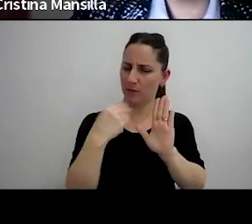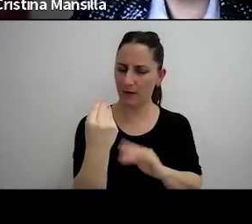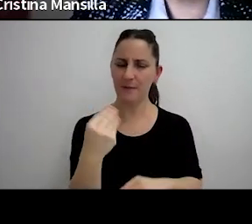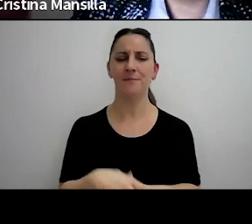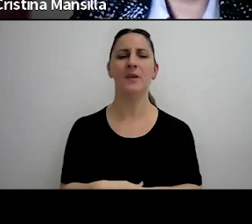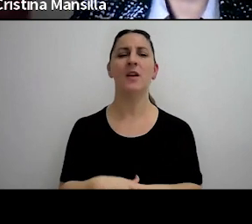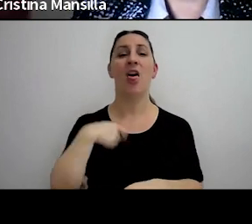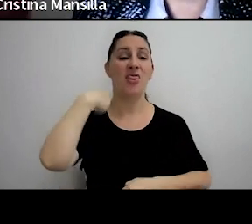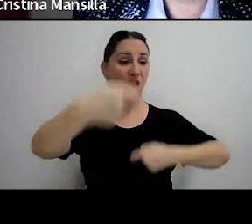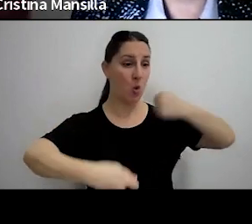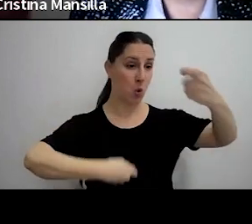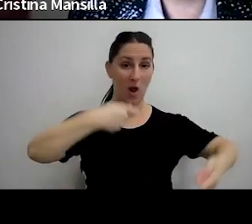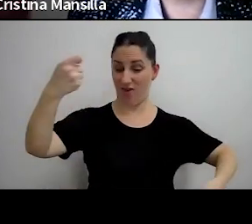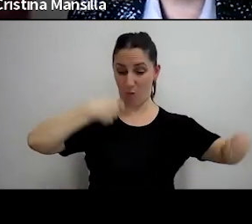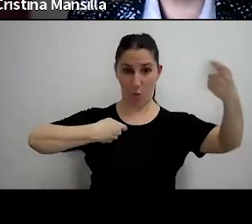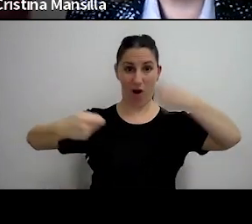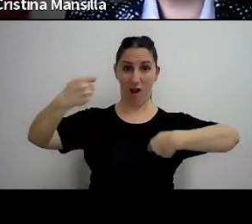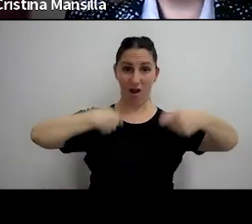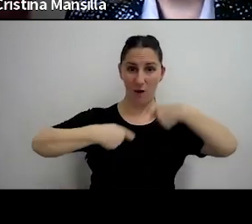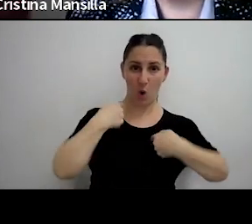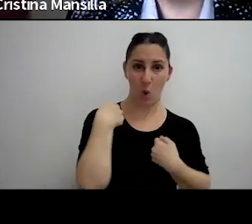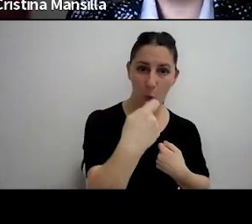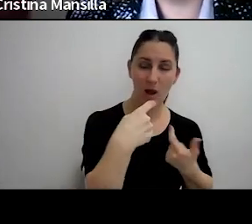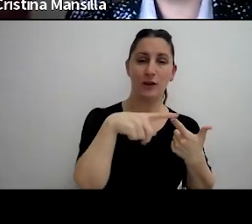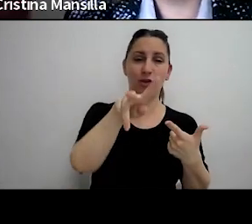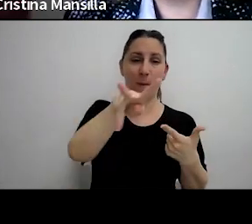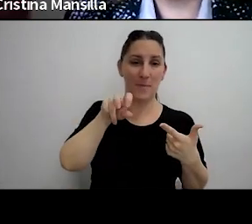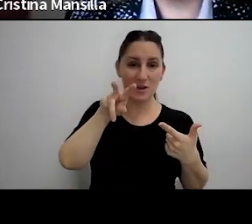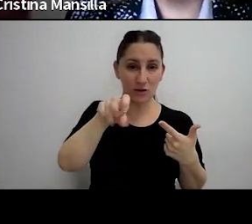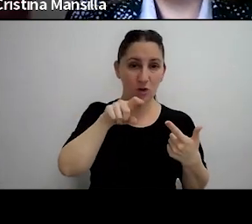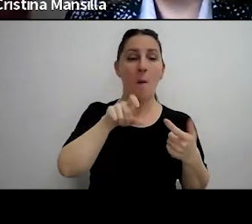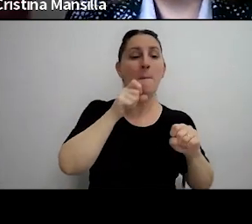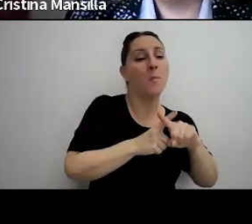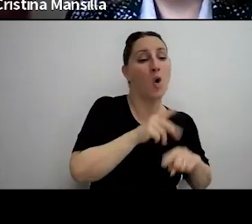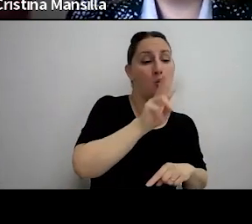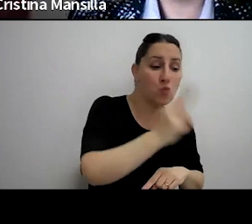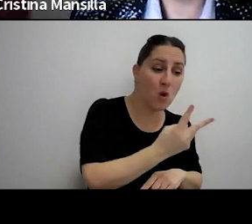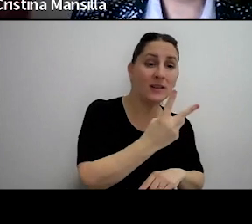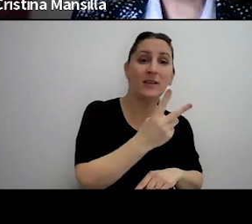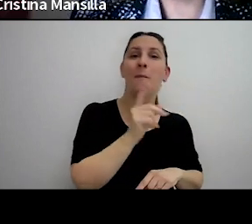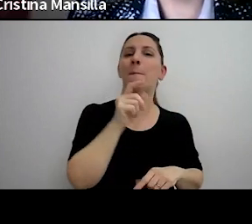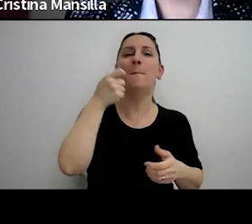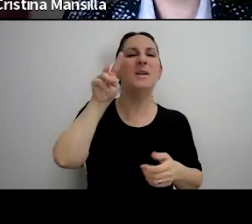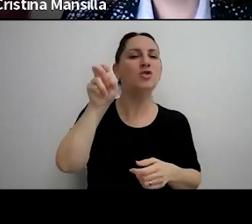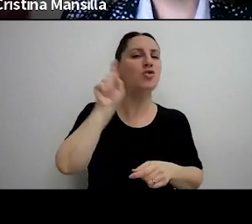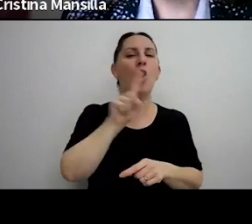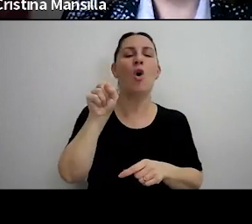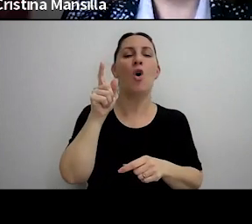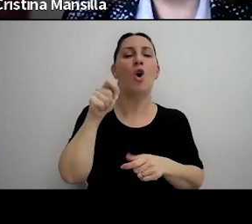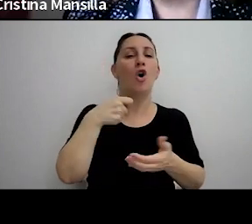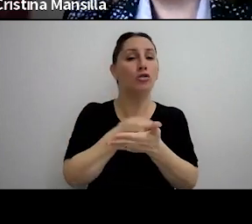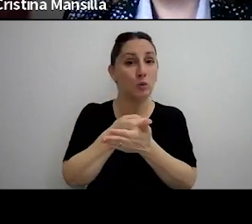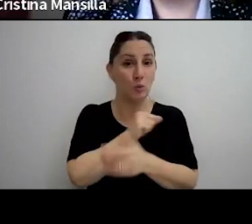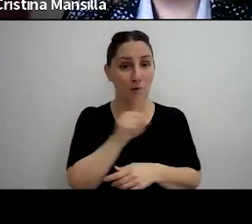reintegros que correspondan a jubilaciones pensiones por fallecimiento no contributivas van a tener